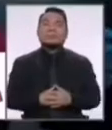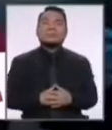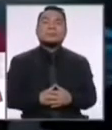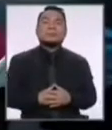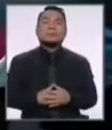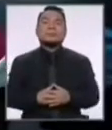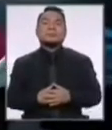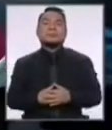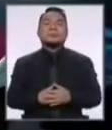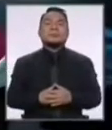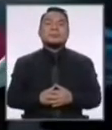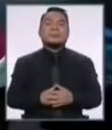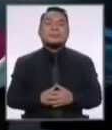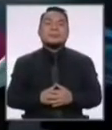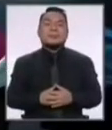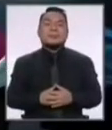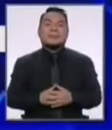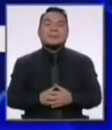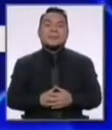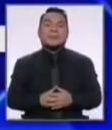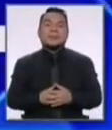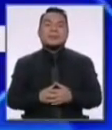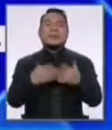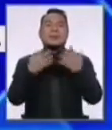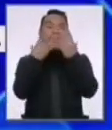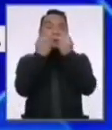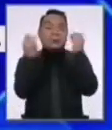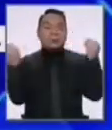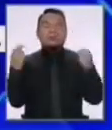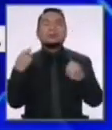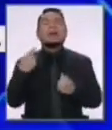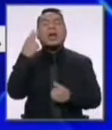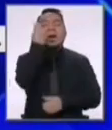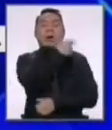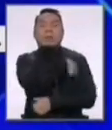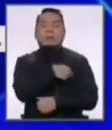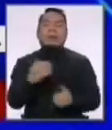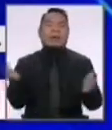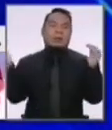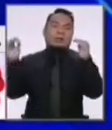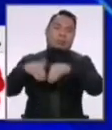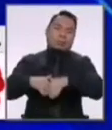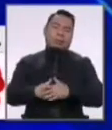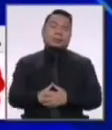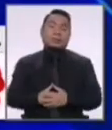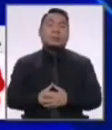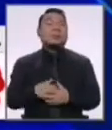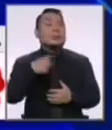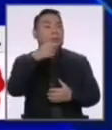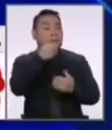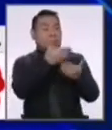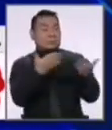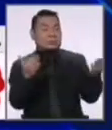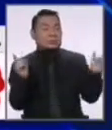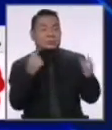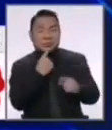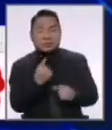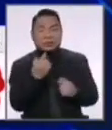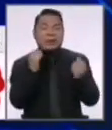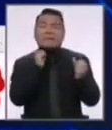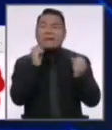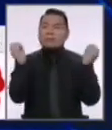pidiendo también el abuso de la palabra. Muchos hospitales se caen, otros no están equipados. El personal